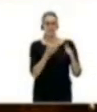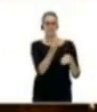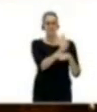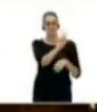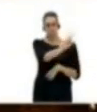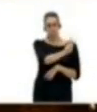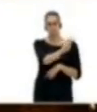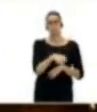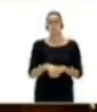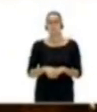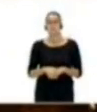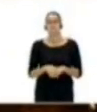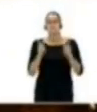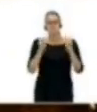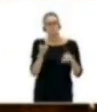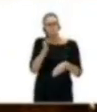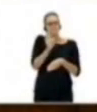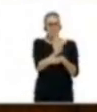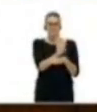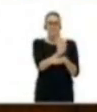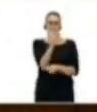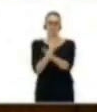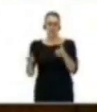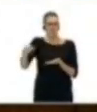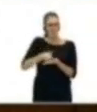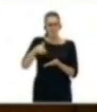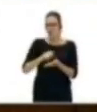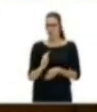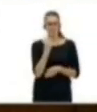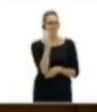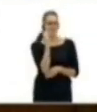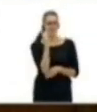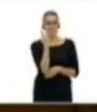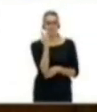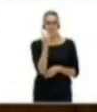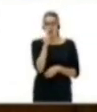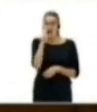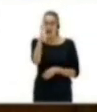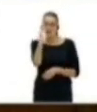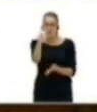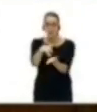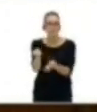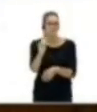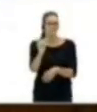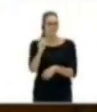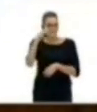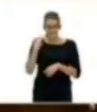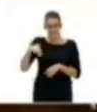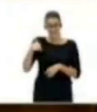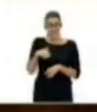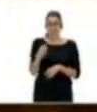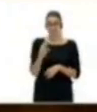algo que la gente está demandando más que nunca y que no podemos dejar para otra legislatura y es la reforma de la ley electoral.